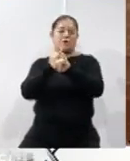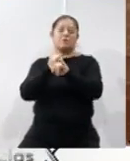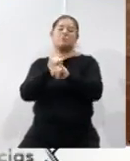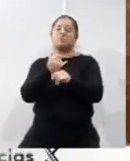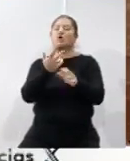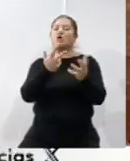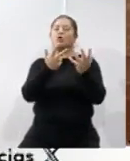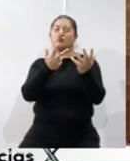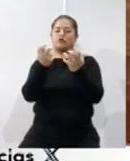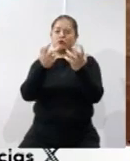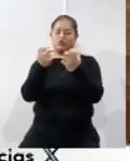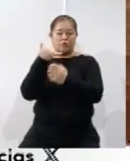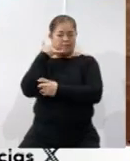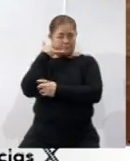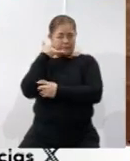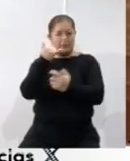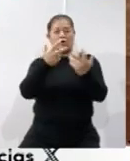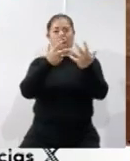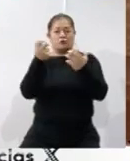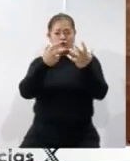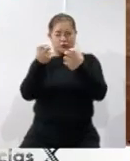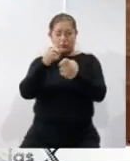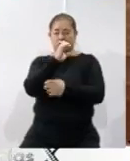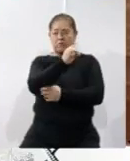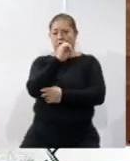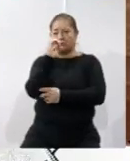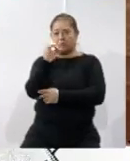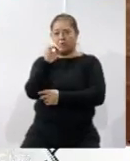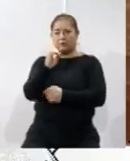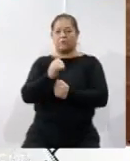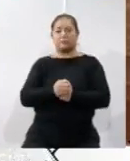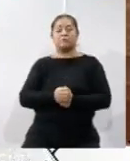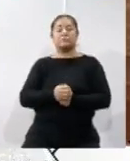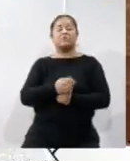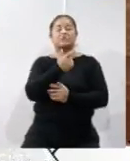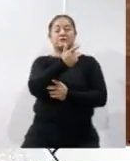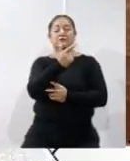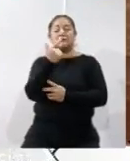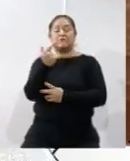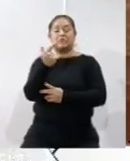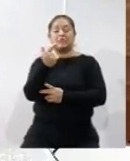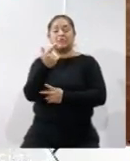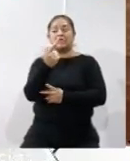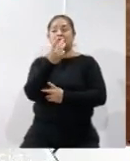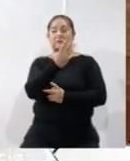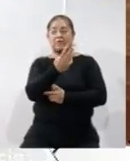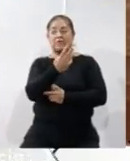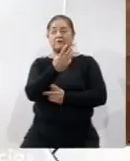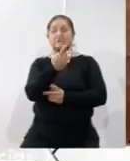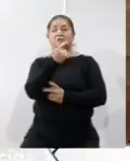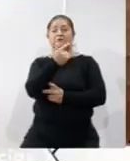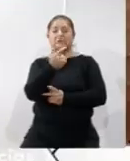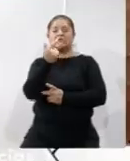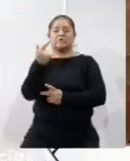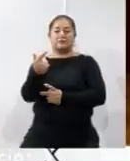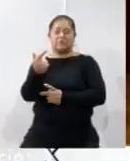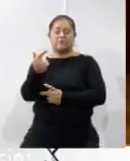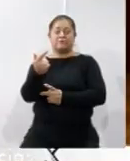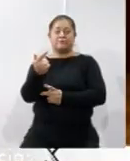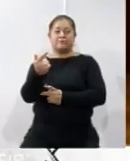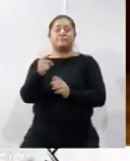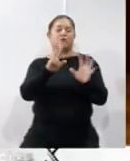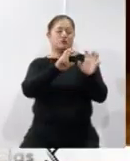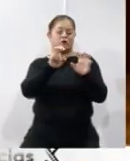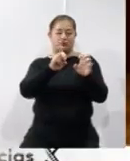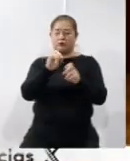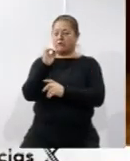800, es el 800-00-77-377, 800